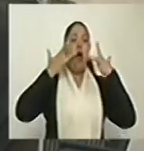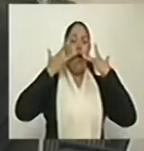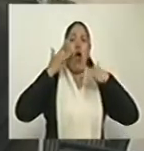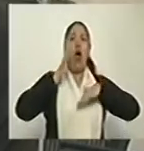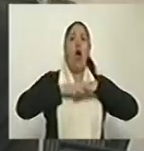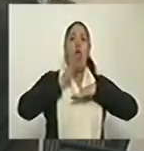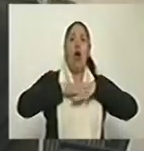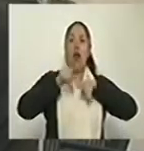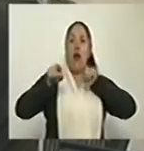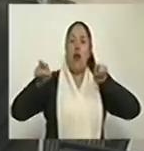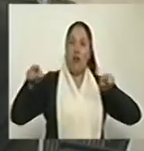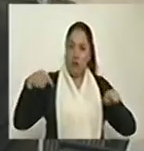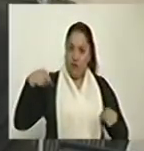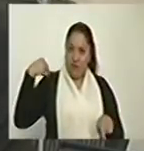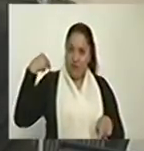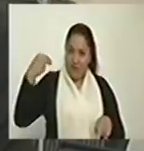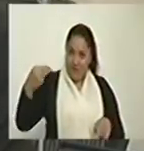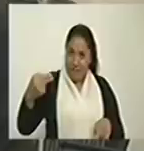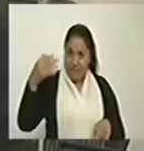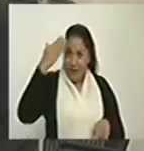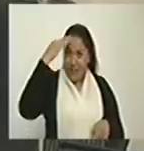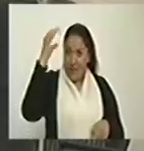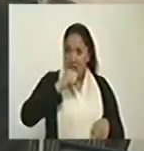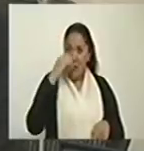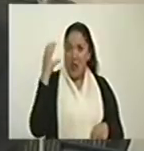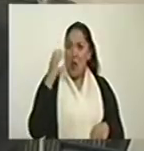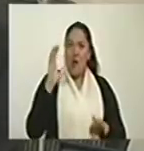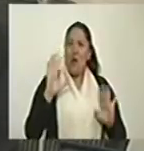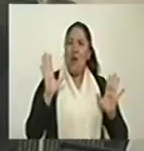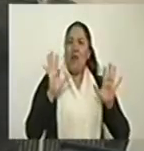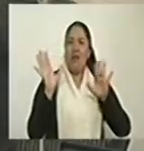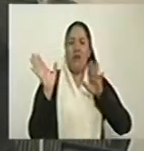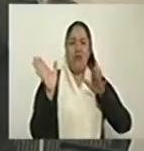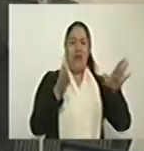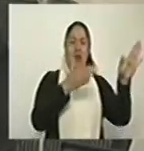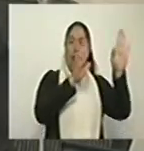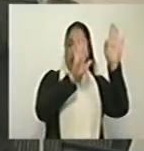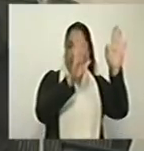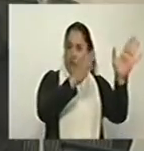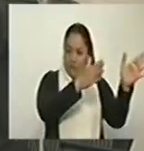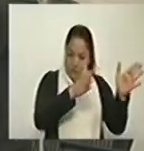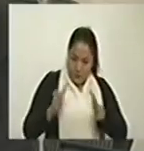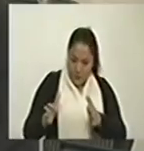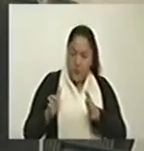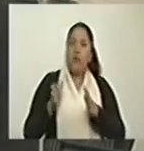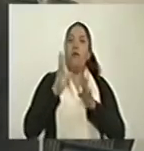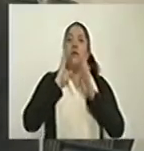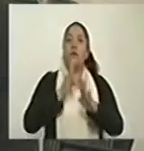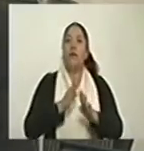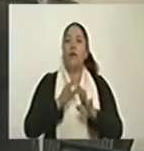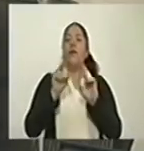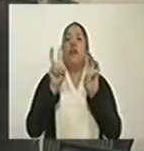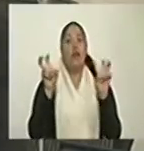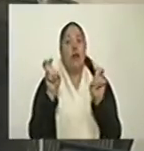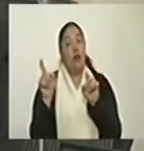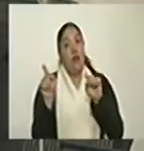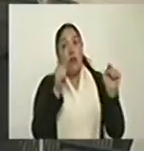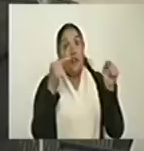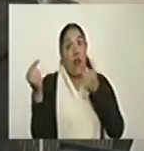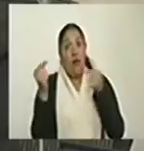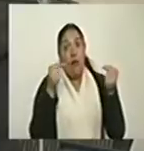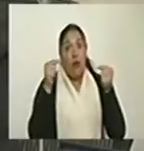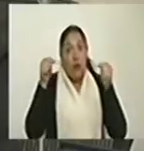historia de tragedia de este país. Pero vengamos nuevamente al debate. Este debate resulta